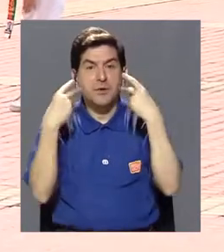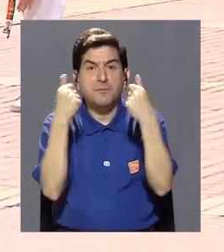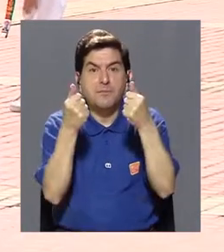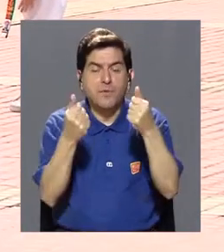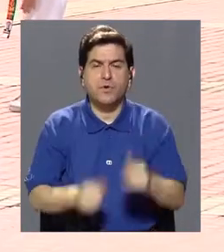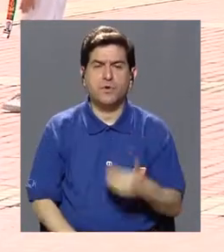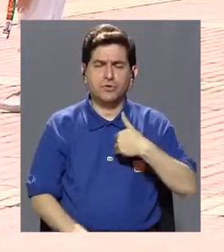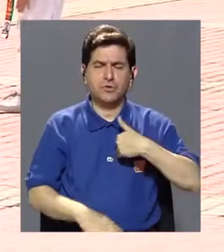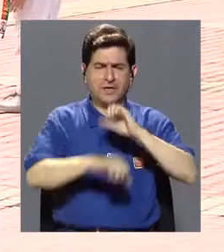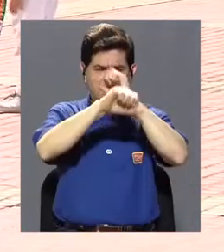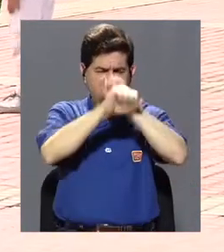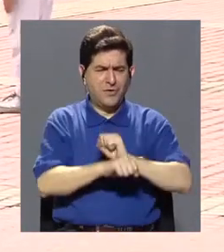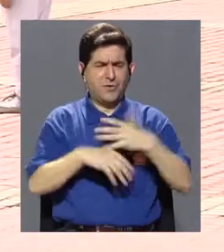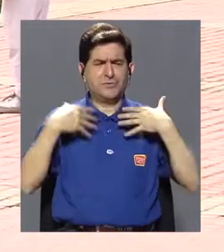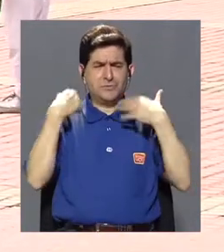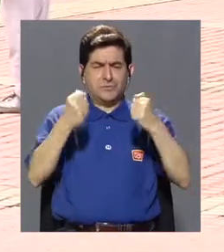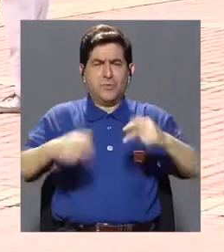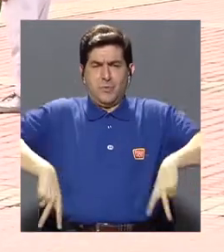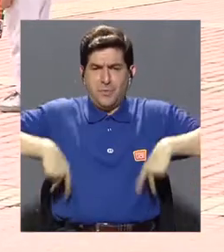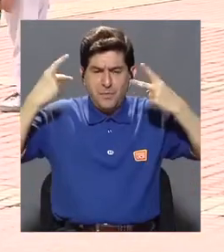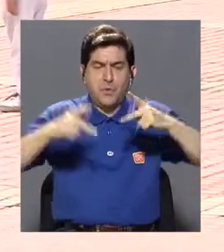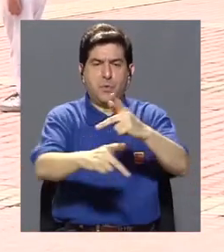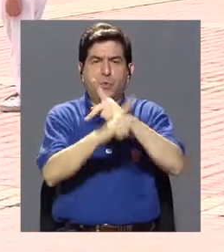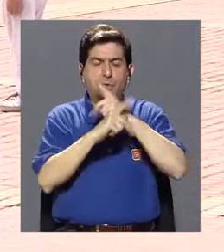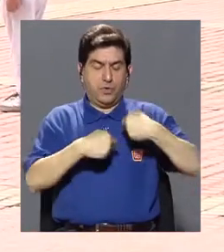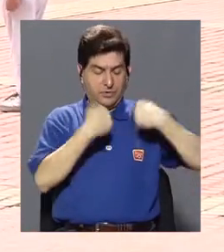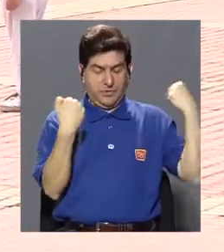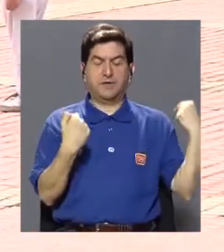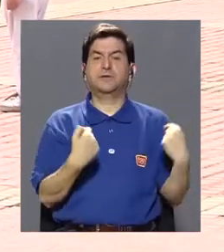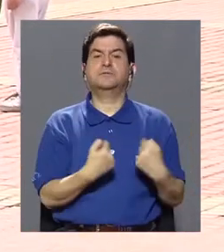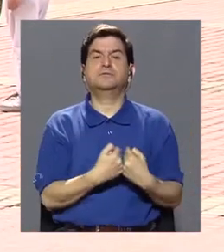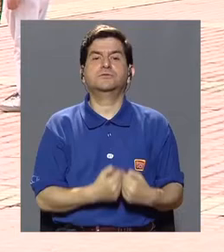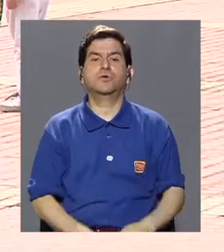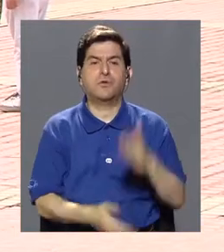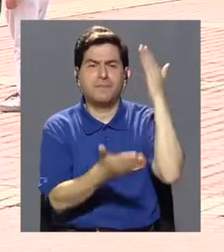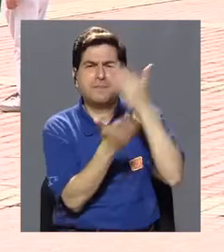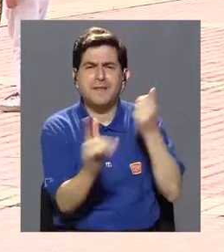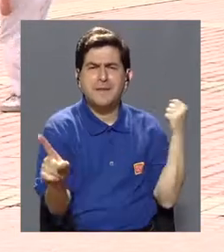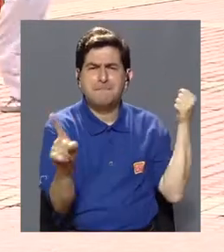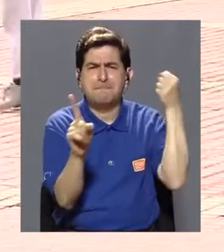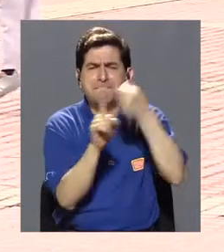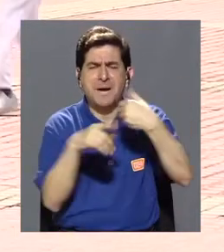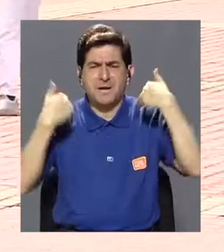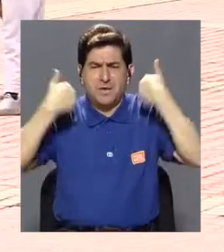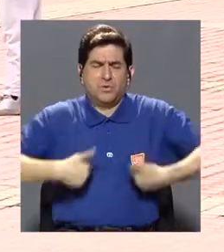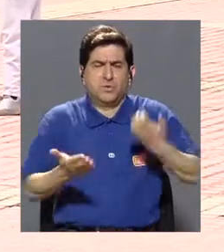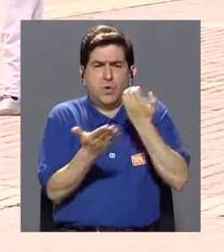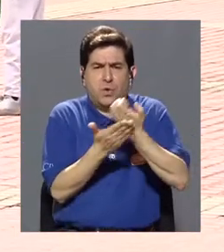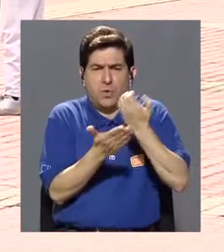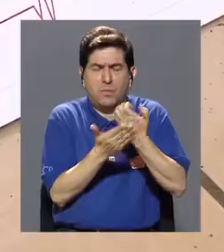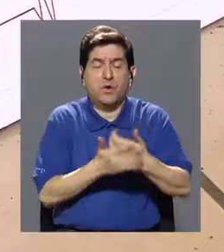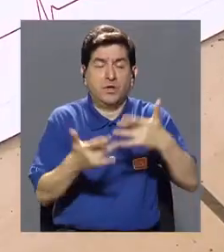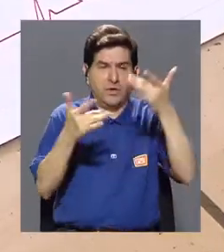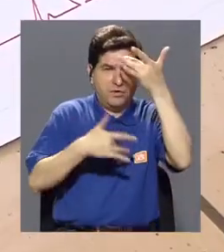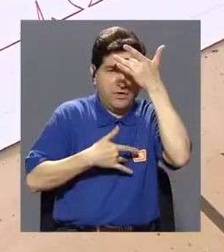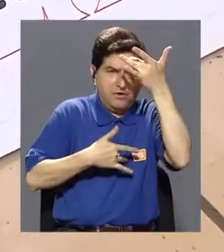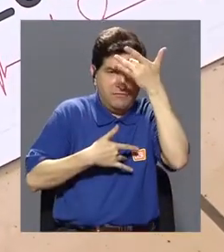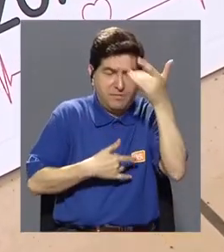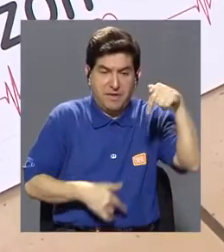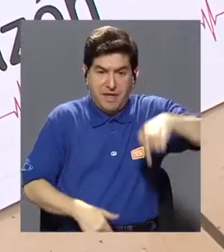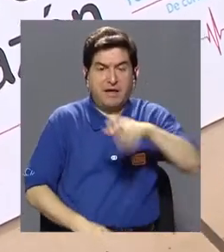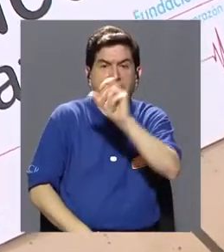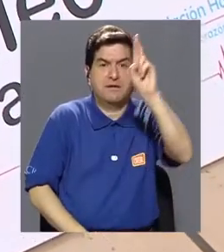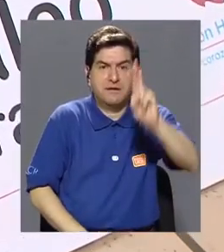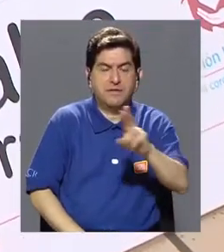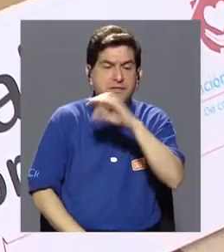urgencia de adoptar hábitos saludables de vida que protejan el corazón, frenar el impacto humano y económico de estas enfermedades